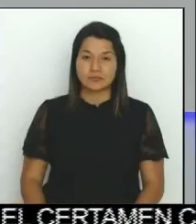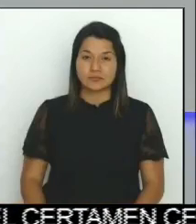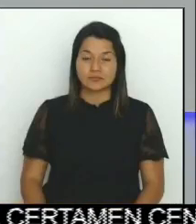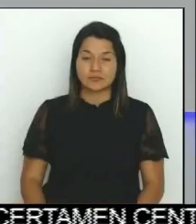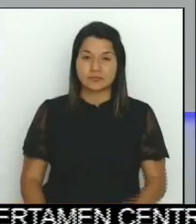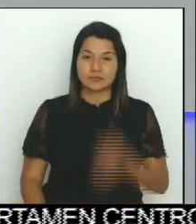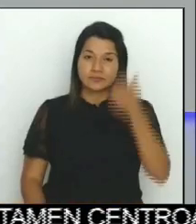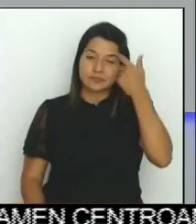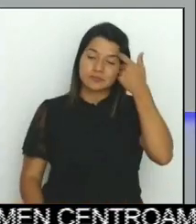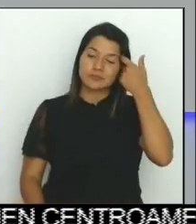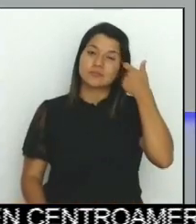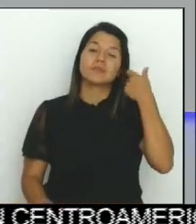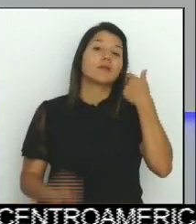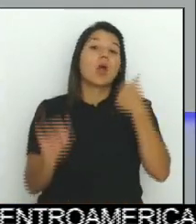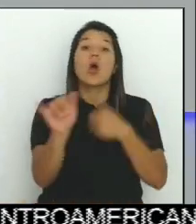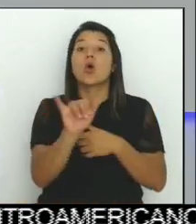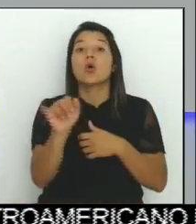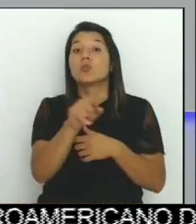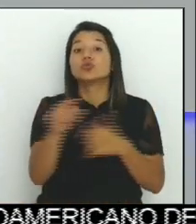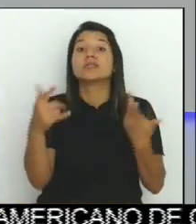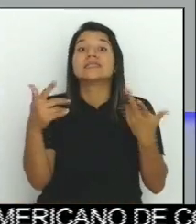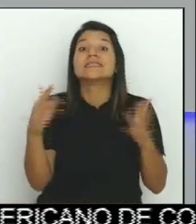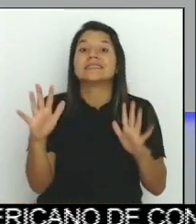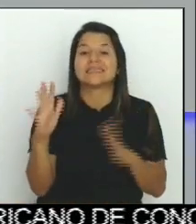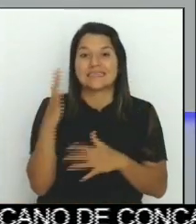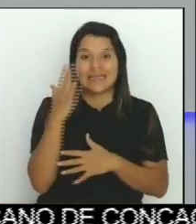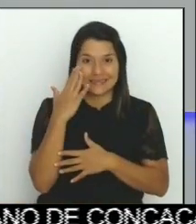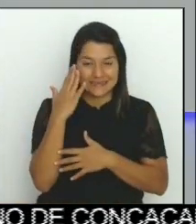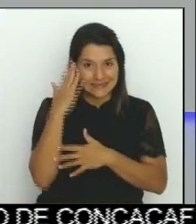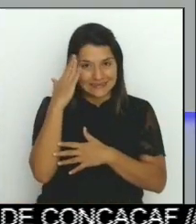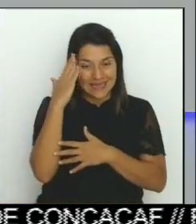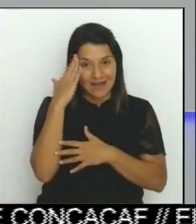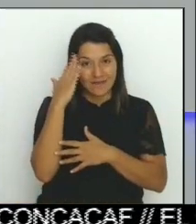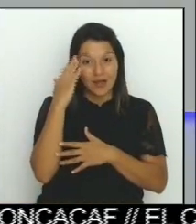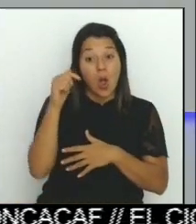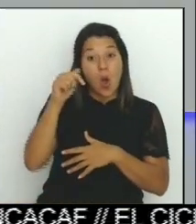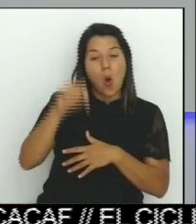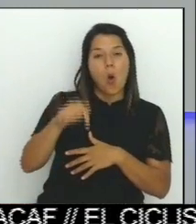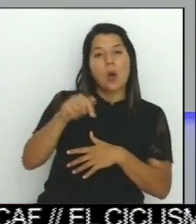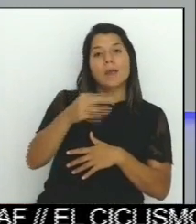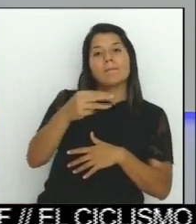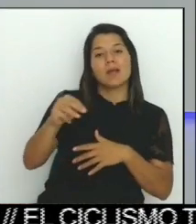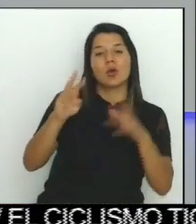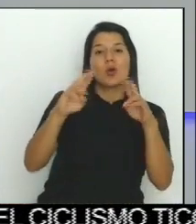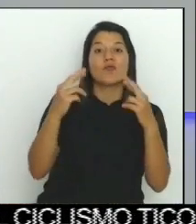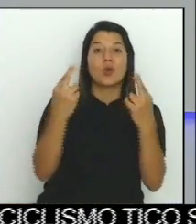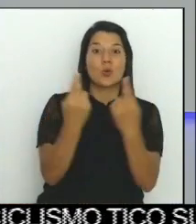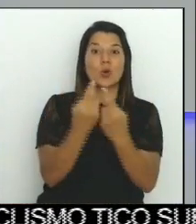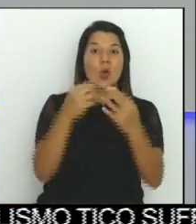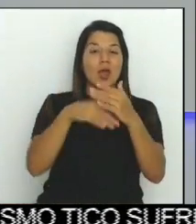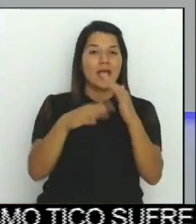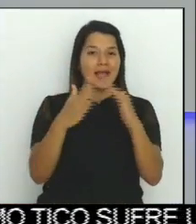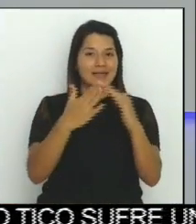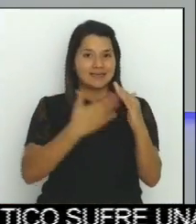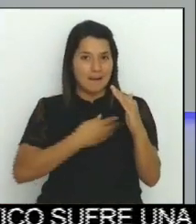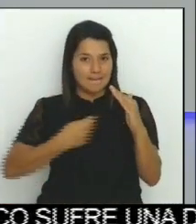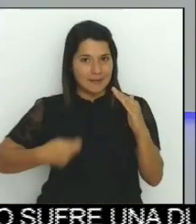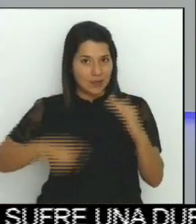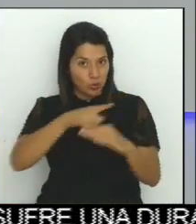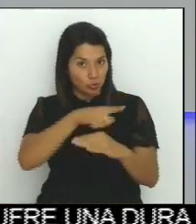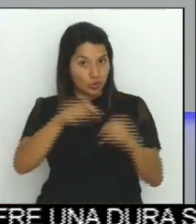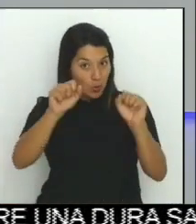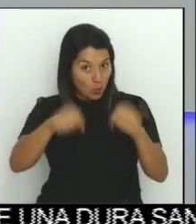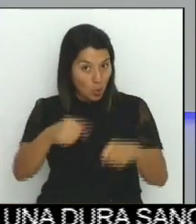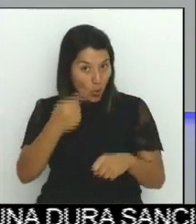Y como ustedes ya lo saben, este miércoles fue Consejo de Gobierno, esto lo pudo sintonizar en la pantalla de su canal 13, y nuestra